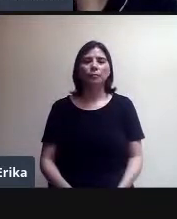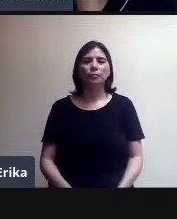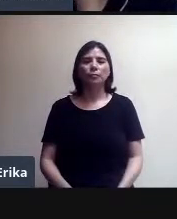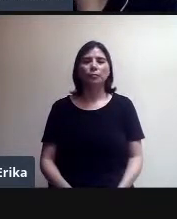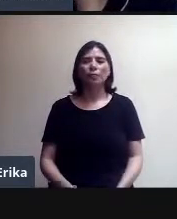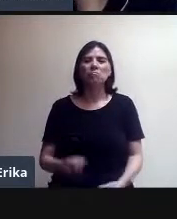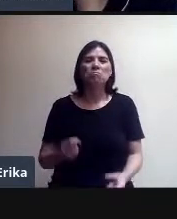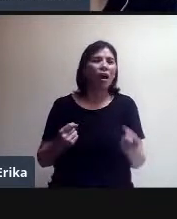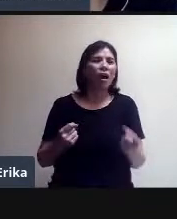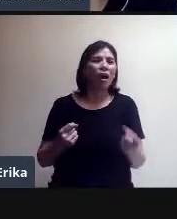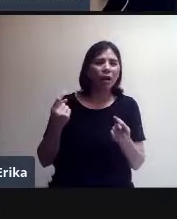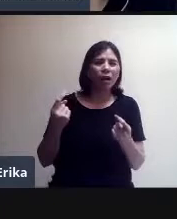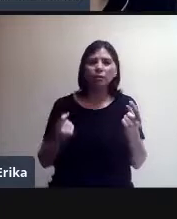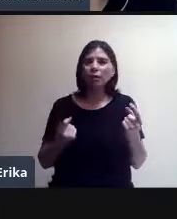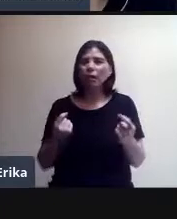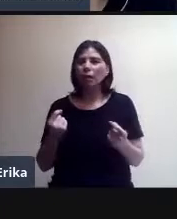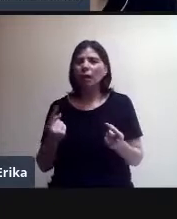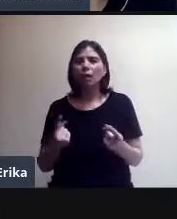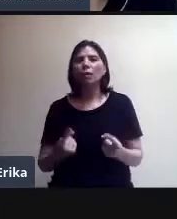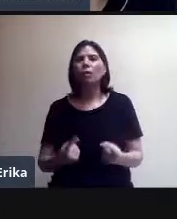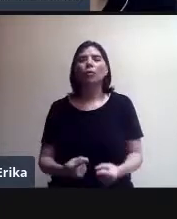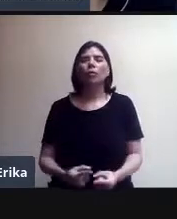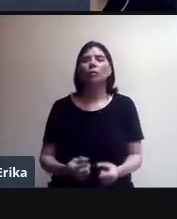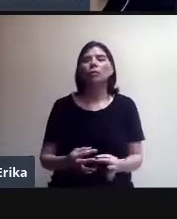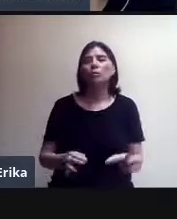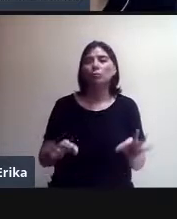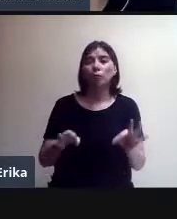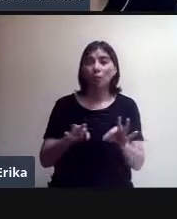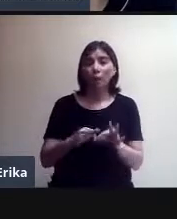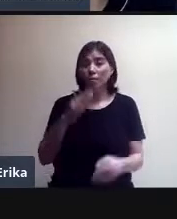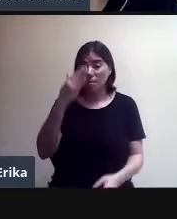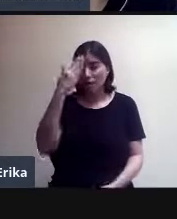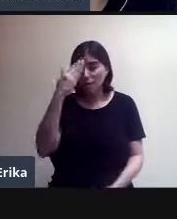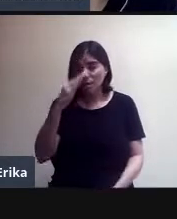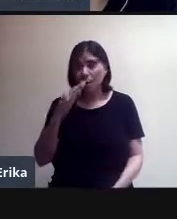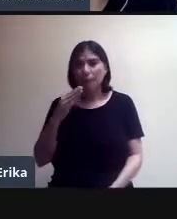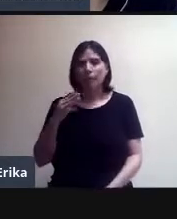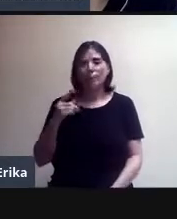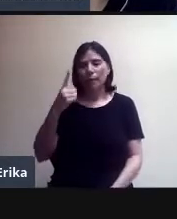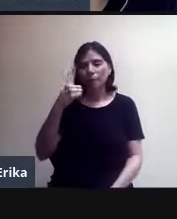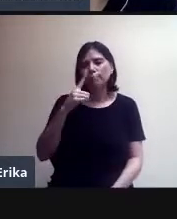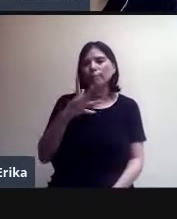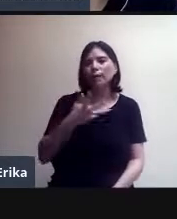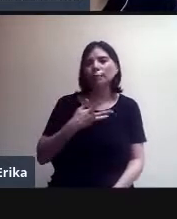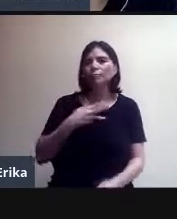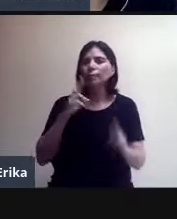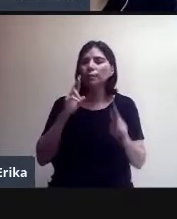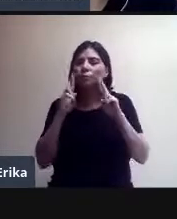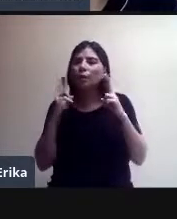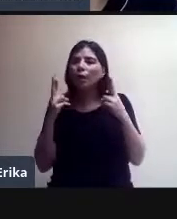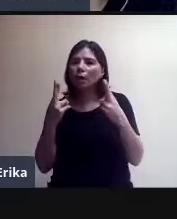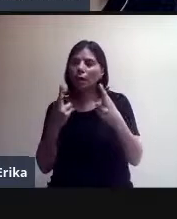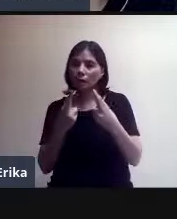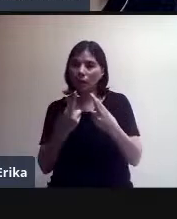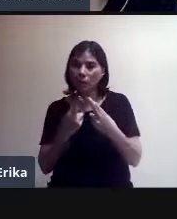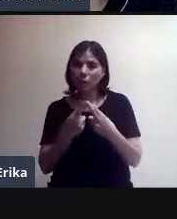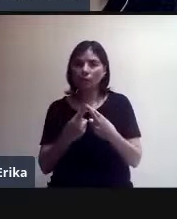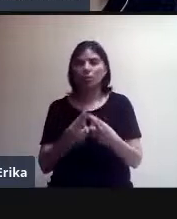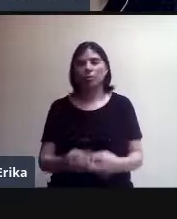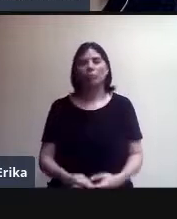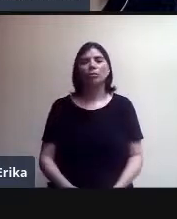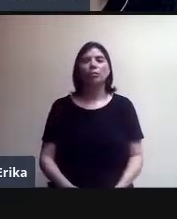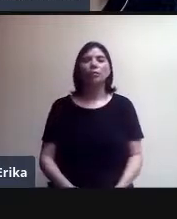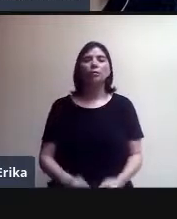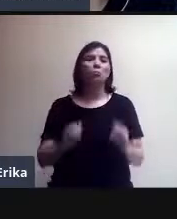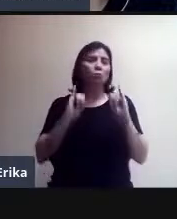Algunas consideraciones para dar clases con Meet o para tener una reunión de consejo técnico, o para tener una reunión